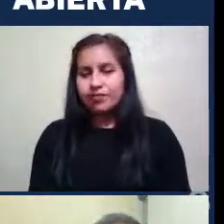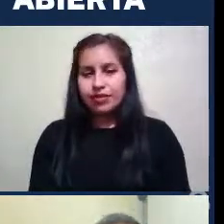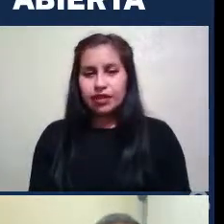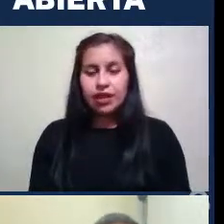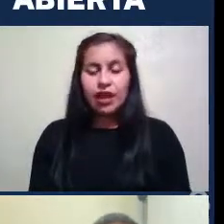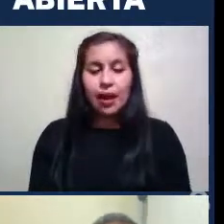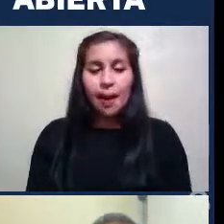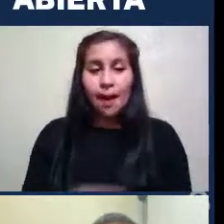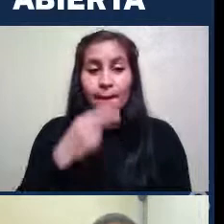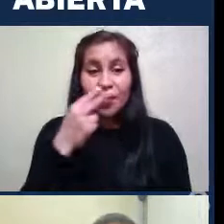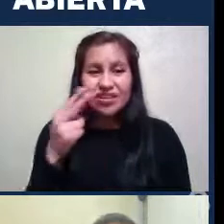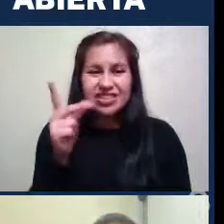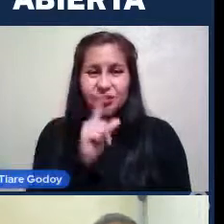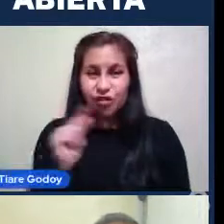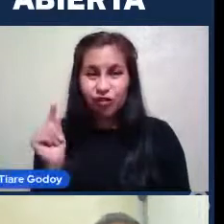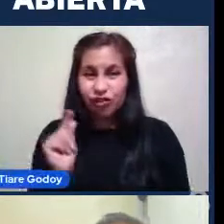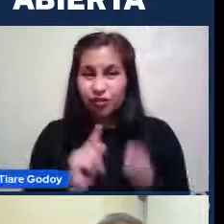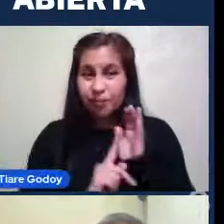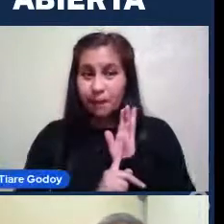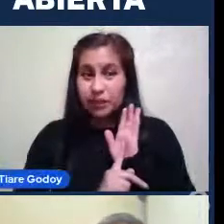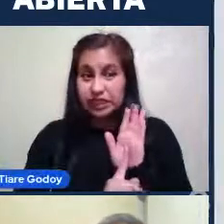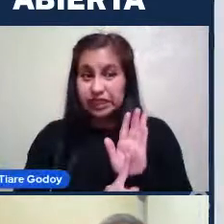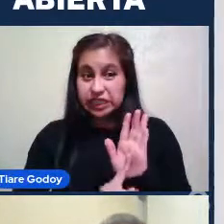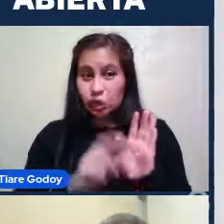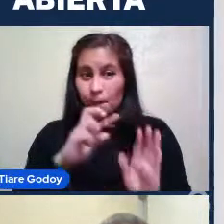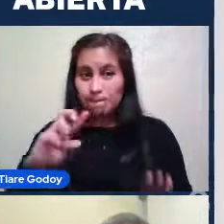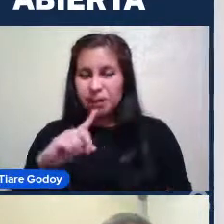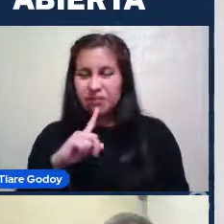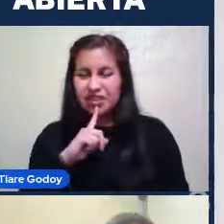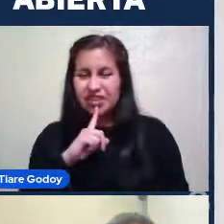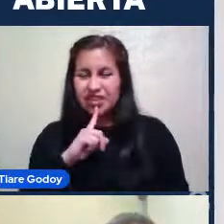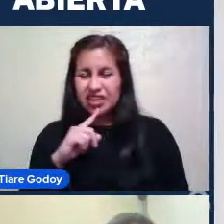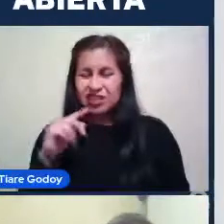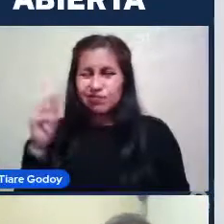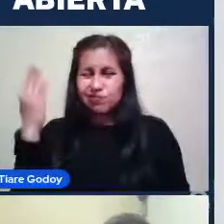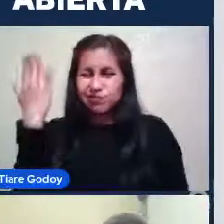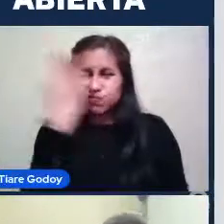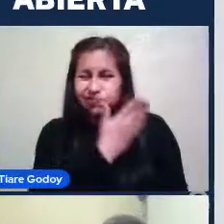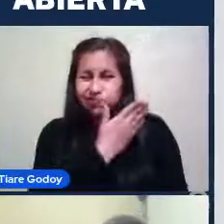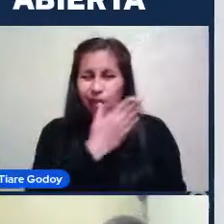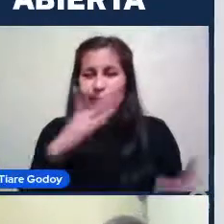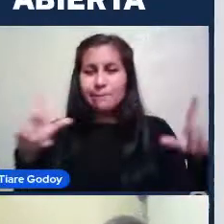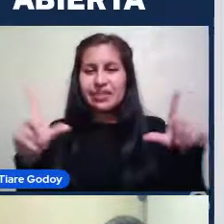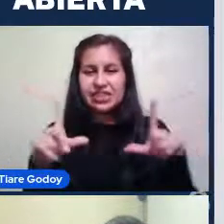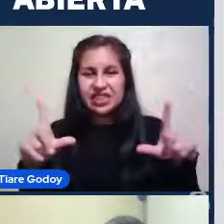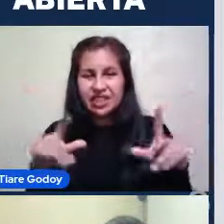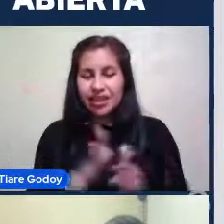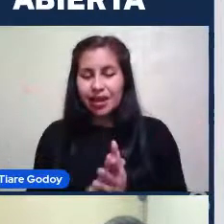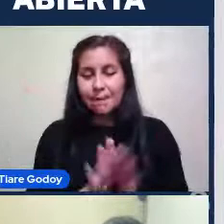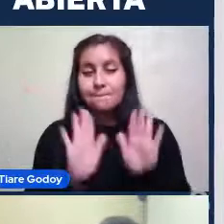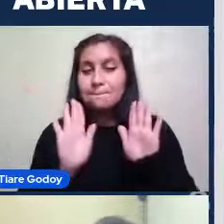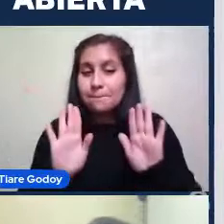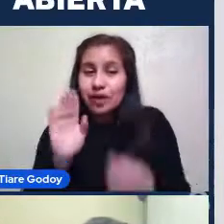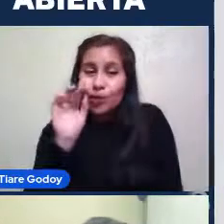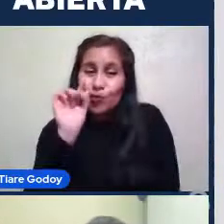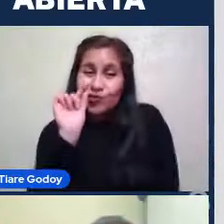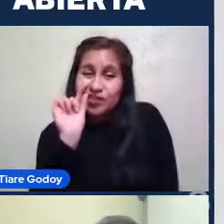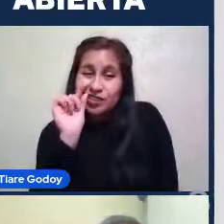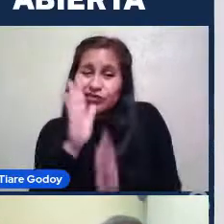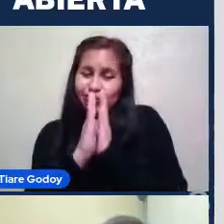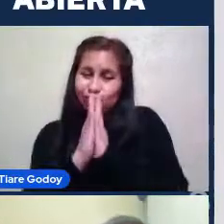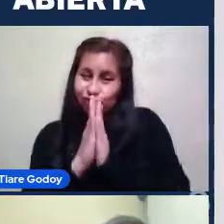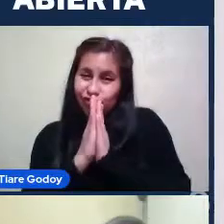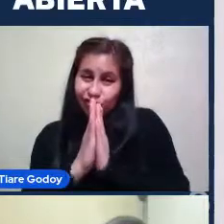es que me salgo de la presentación, se vuelve negra la pantalla. De un momento si puedo configurar eso. ¿Es